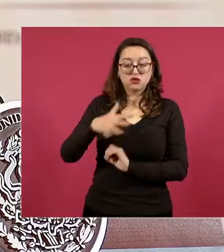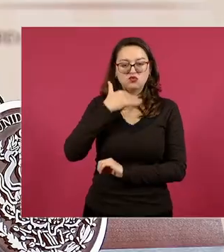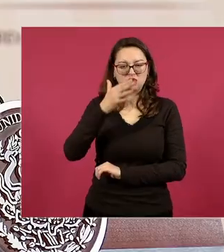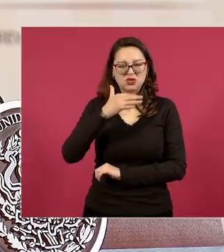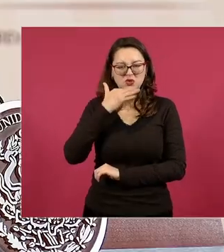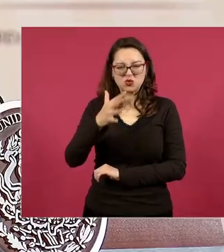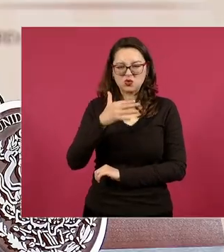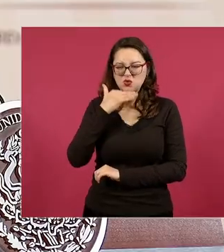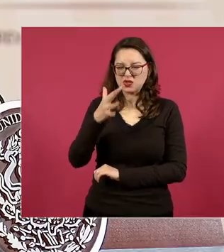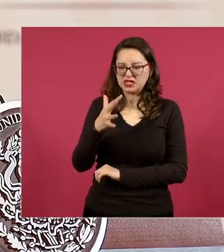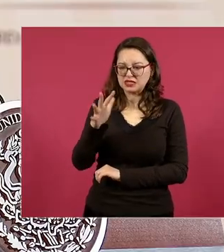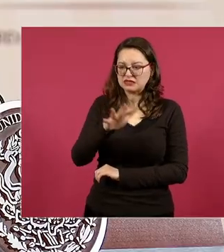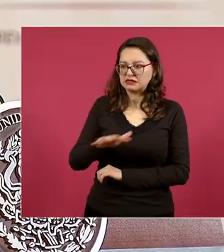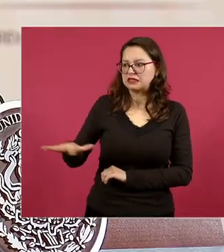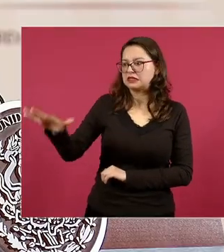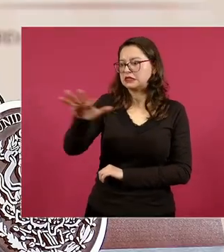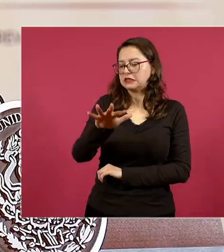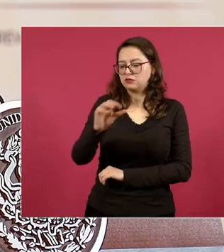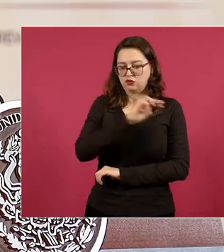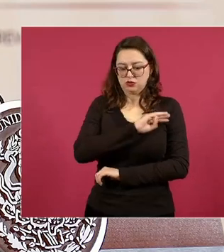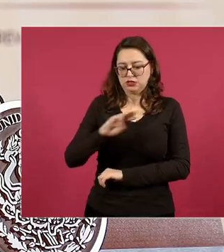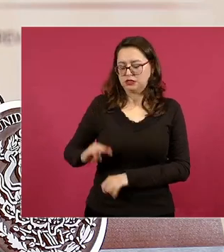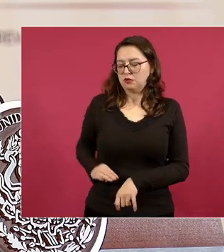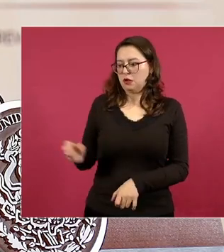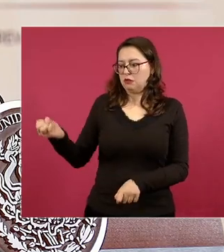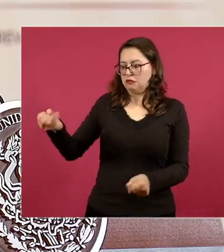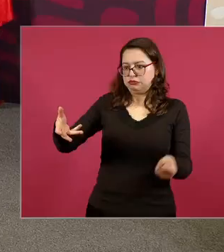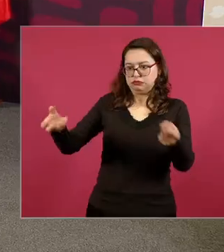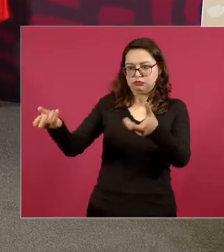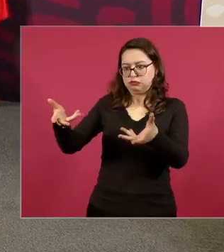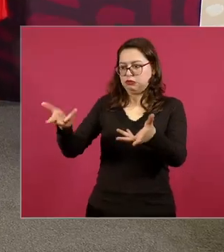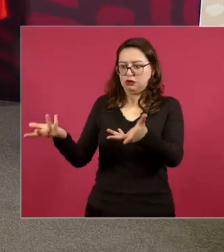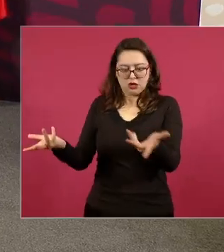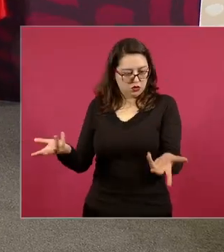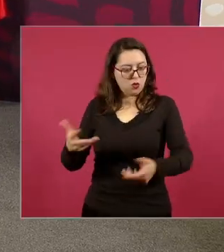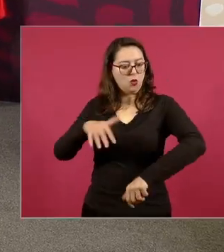Minatitlán de todos esos municipios se va